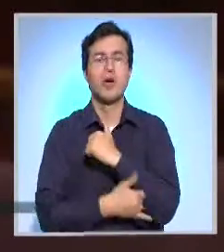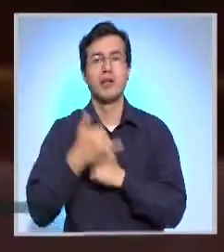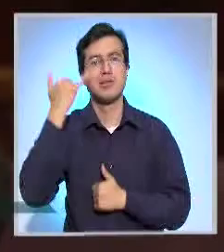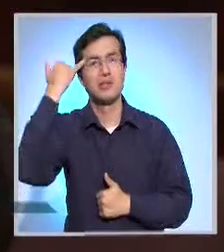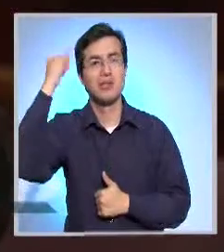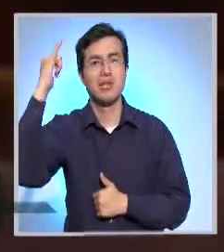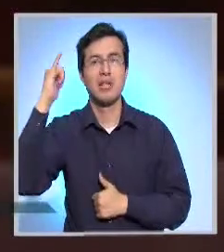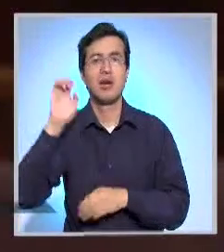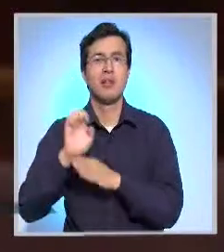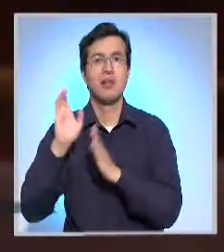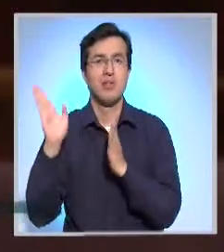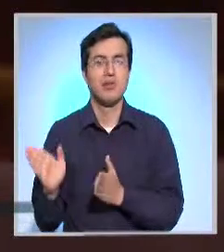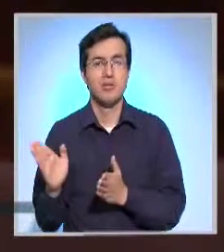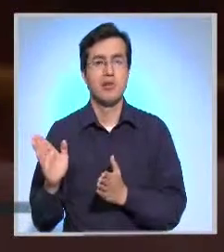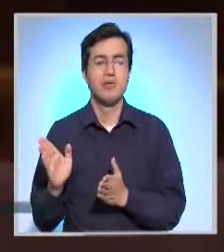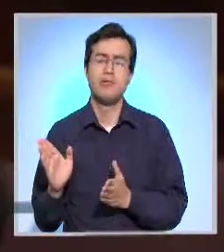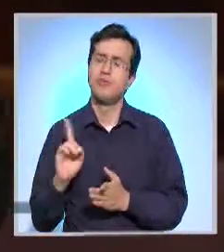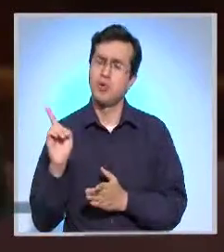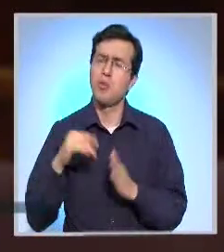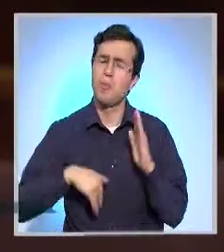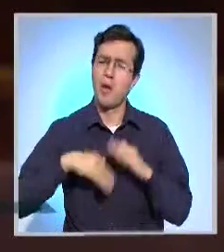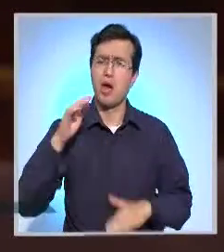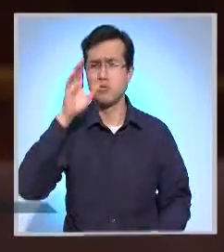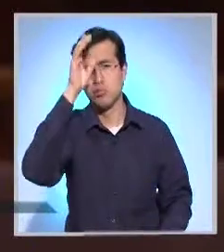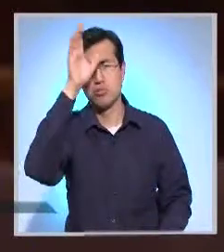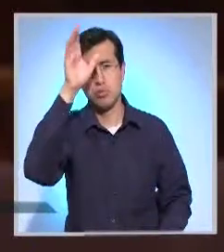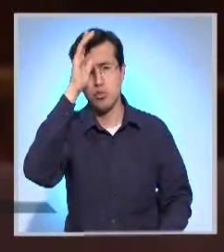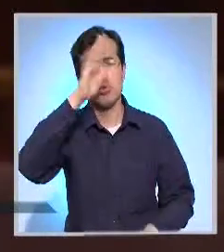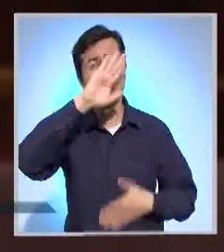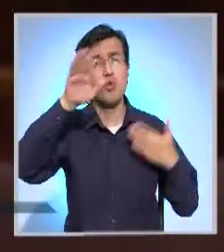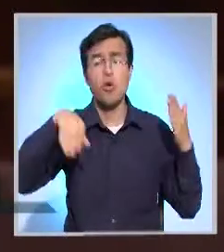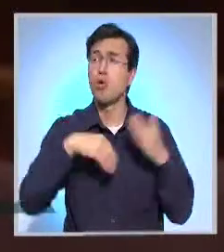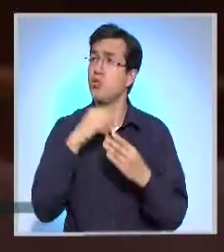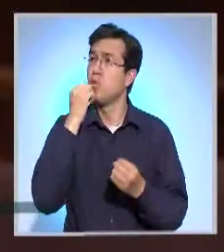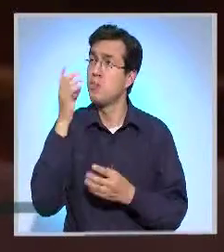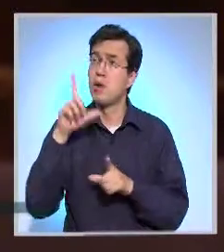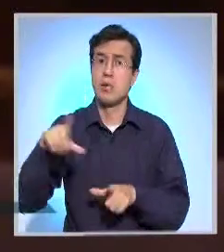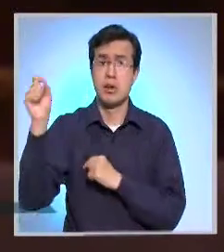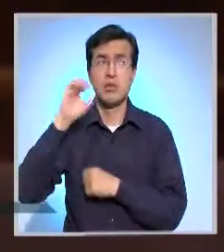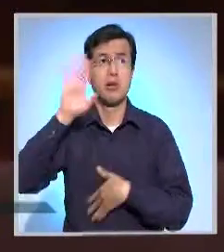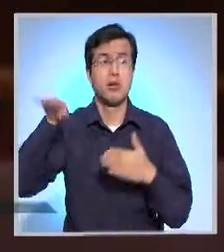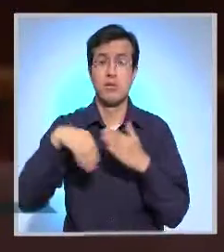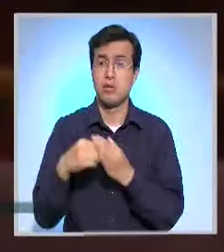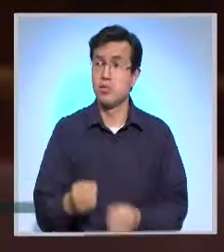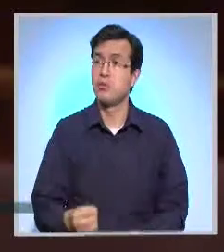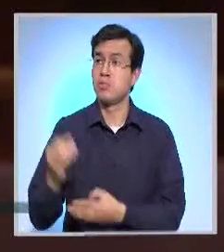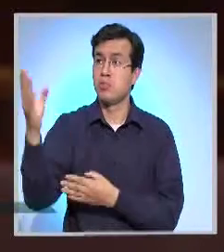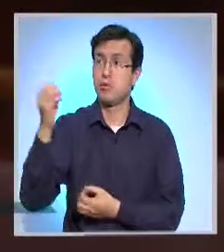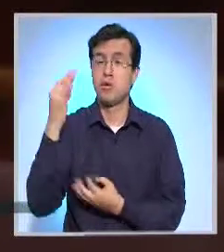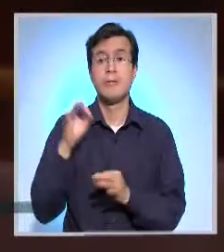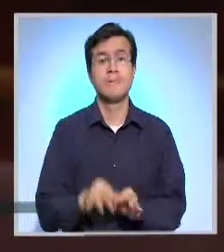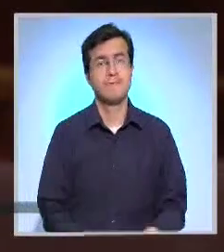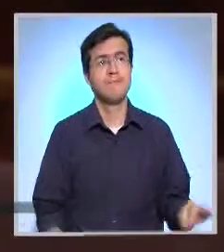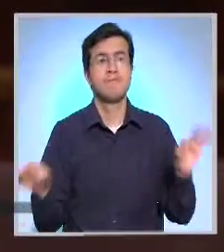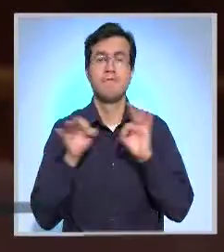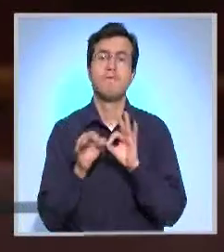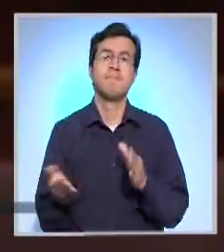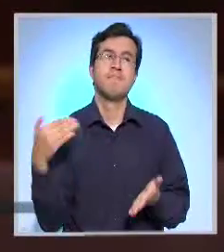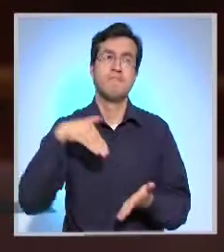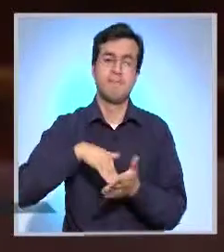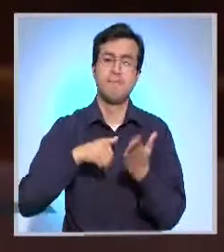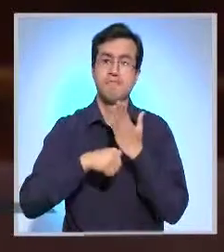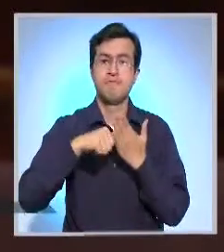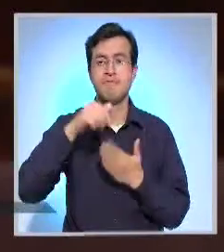queremos que nuestros gestores culturales tengan la información que necesitan. Y en ese sentido también tengo que agradecer nuevamente al Ministerio de